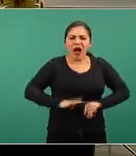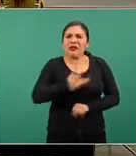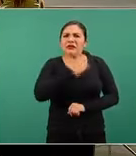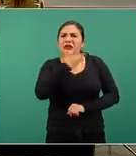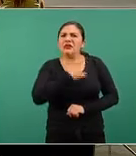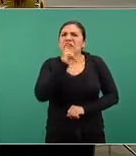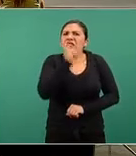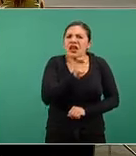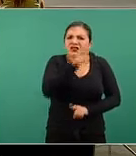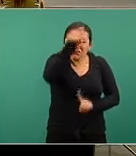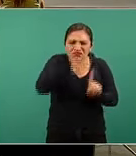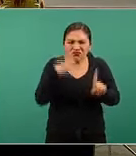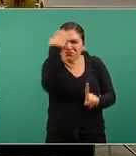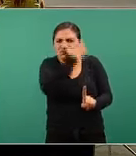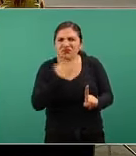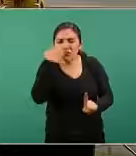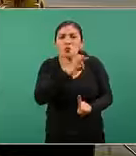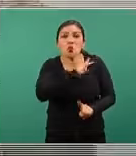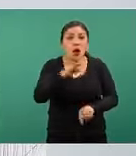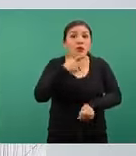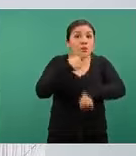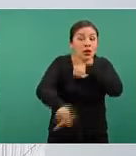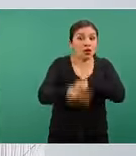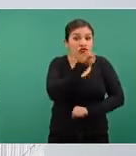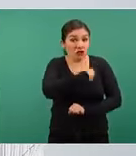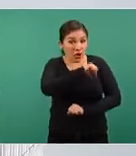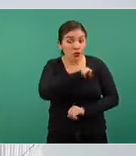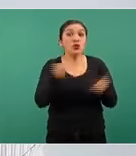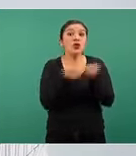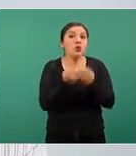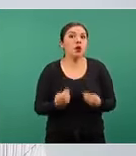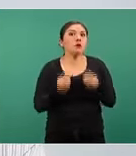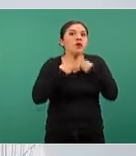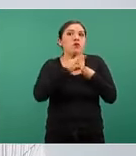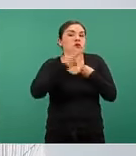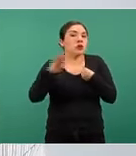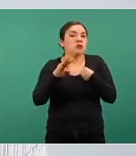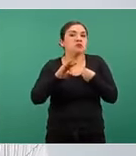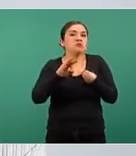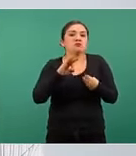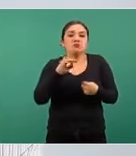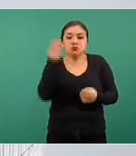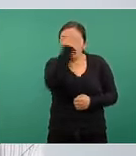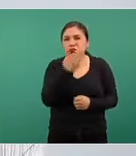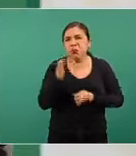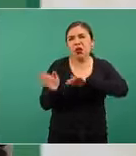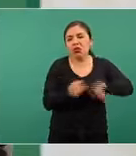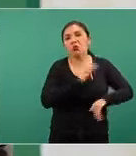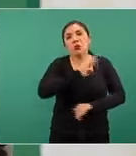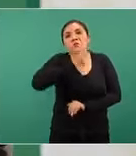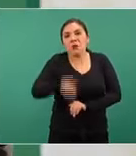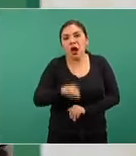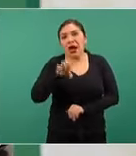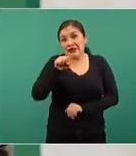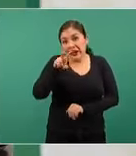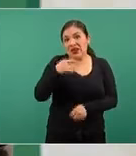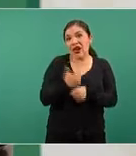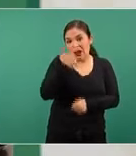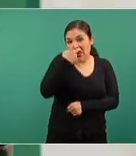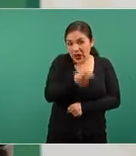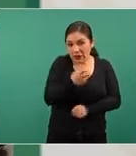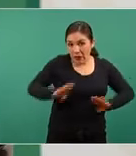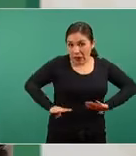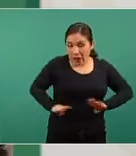pues ponga en riesgo obviamente no solamente su salud sino también su vida esas son características de un CESAVI grave. Esta